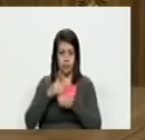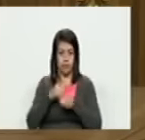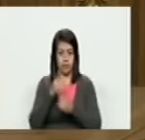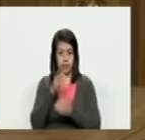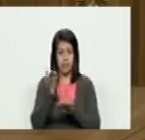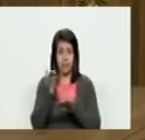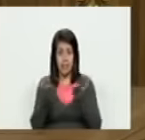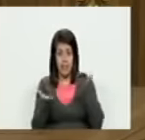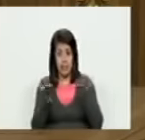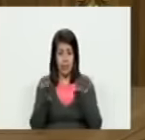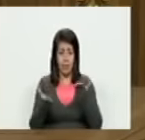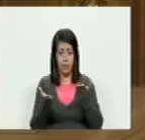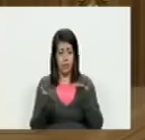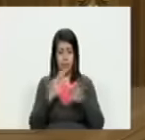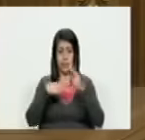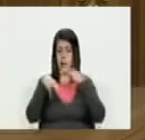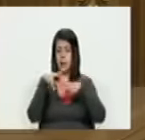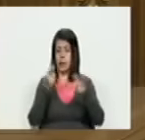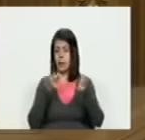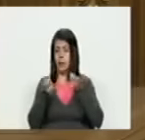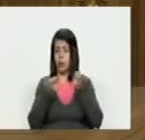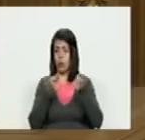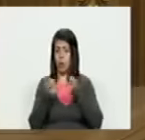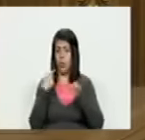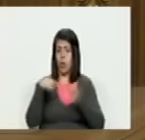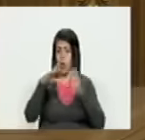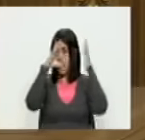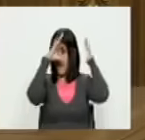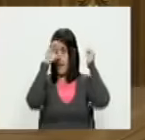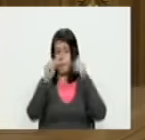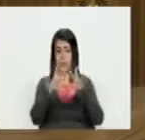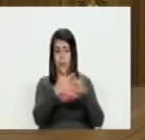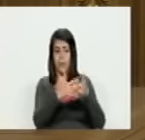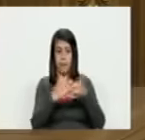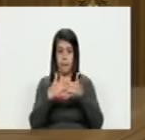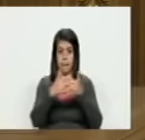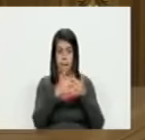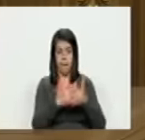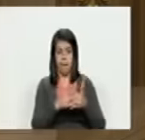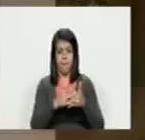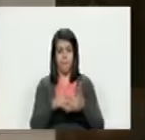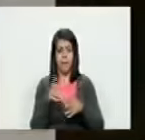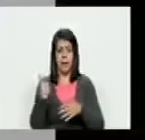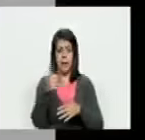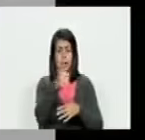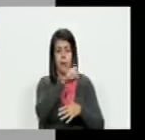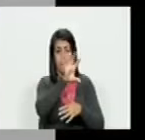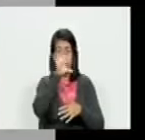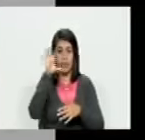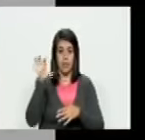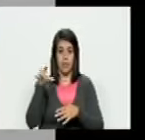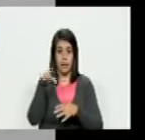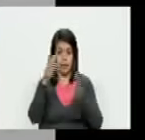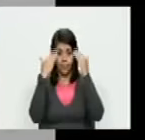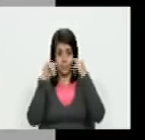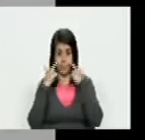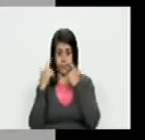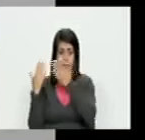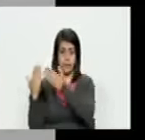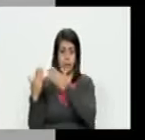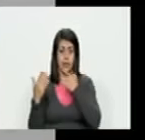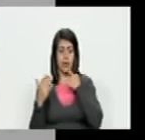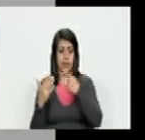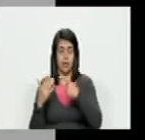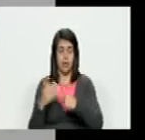etcétera fíjense el nivel de control que tiene la Embajada de Estados Unidos y la USAID del proceso en cada país que la siguiente esta imagen se